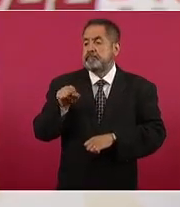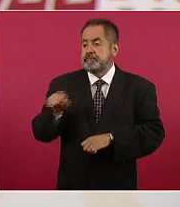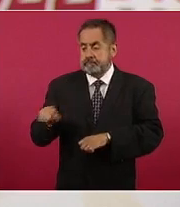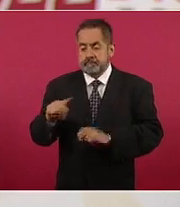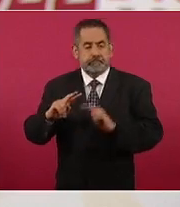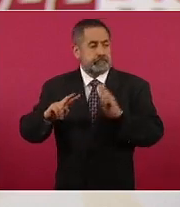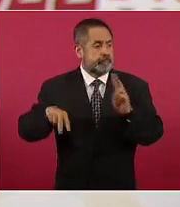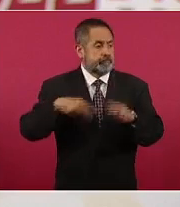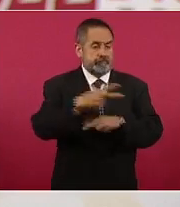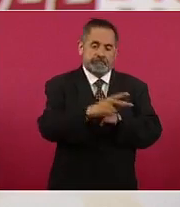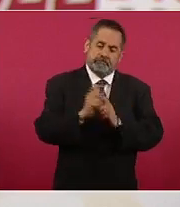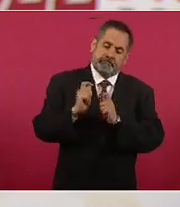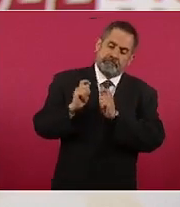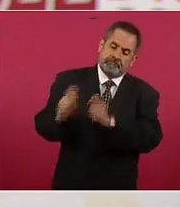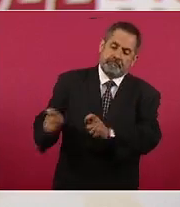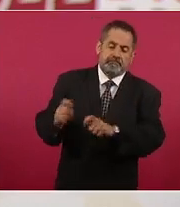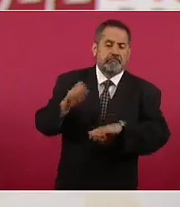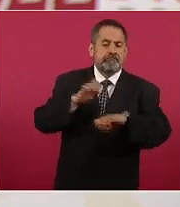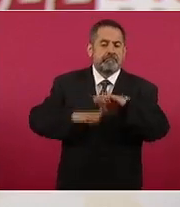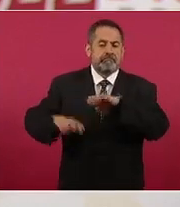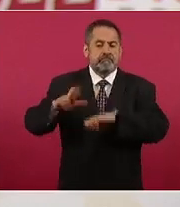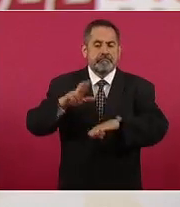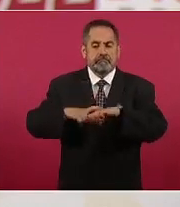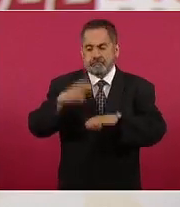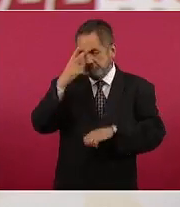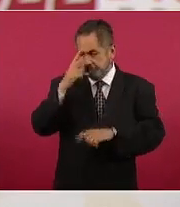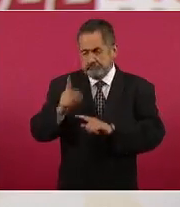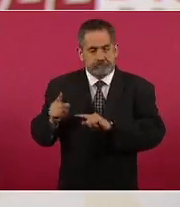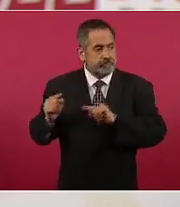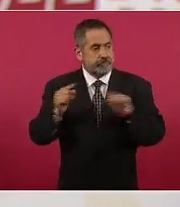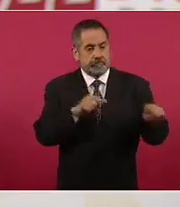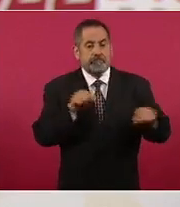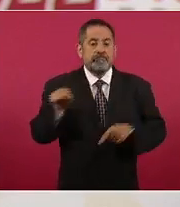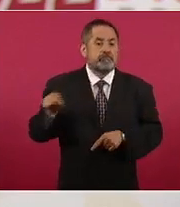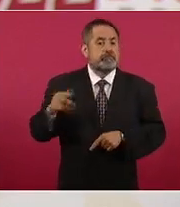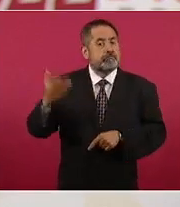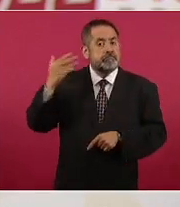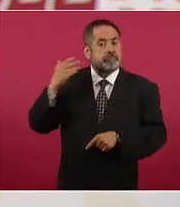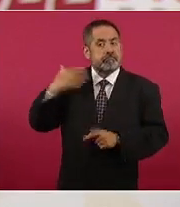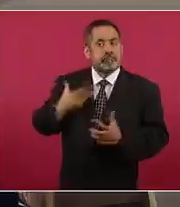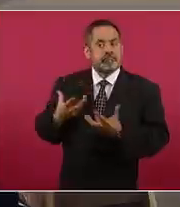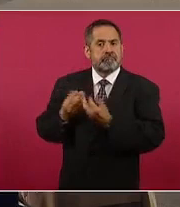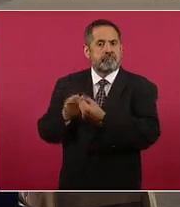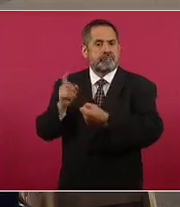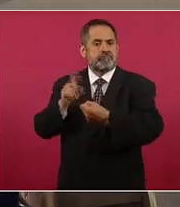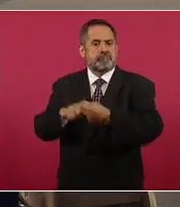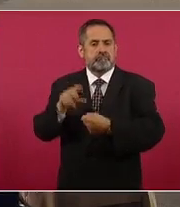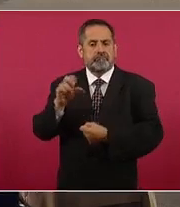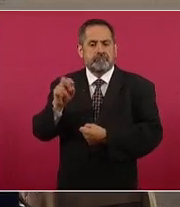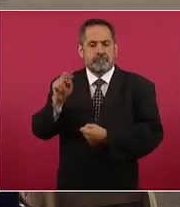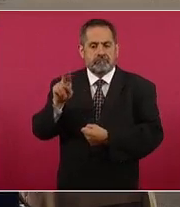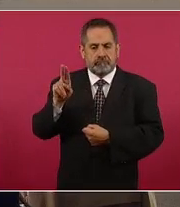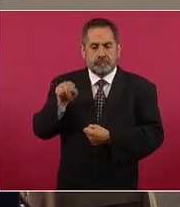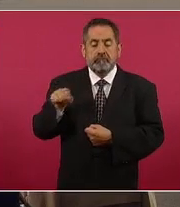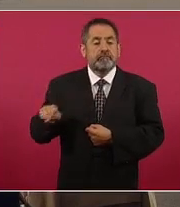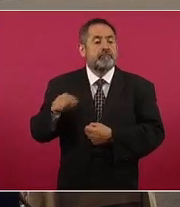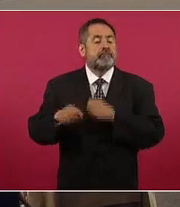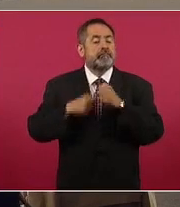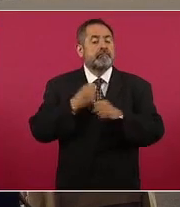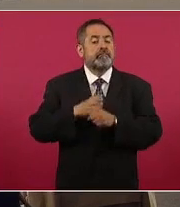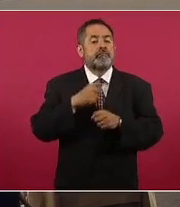una muy destacada carrera y trayectoria en la Organización de las Naciones Unidas. Como ustedes saben, de 2008